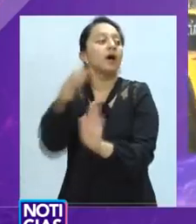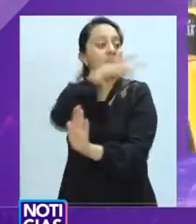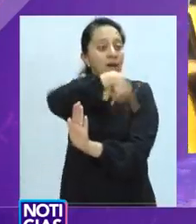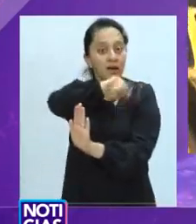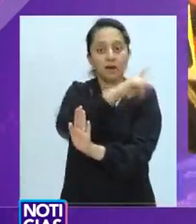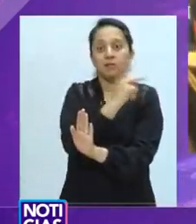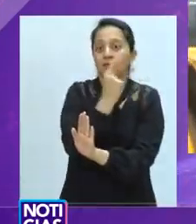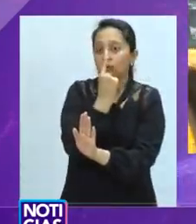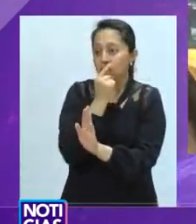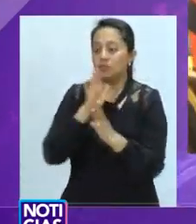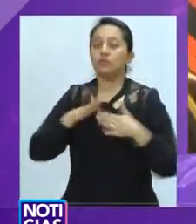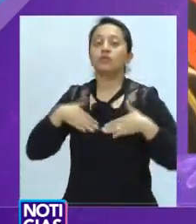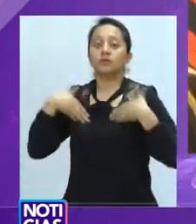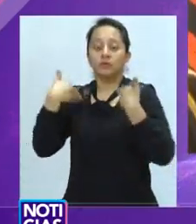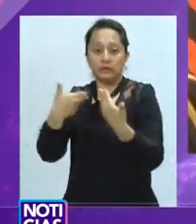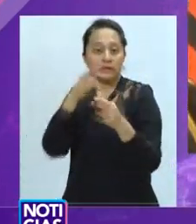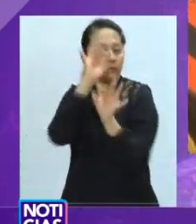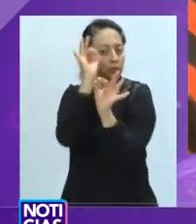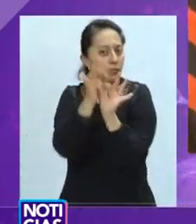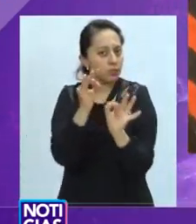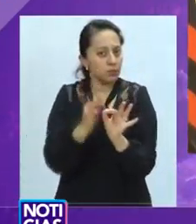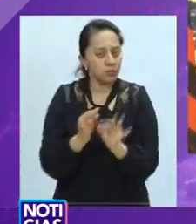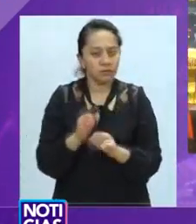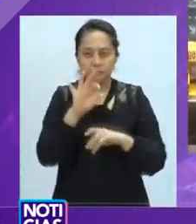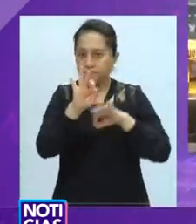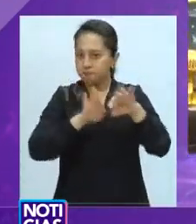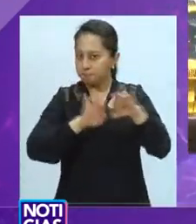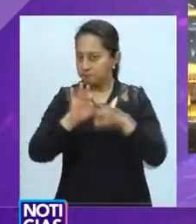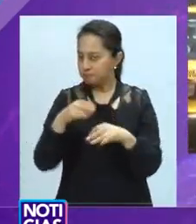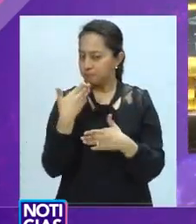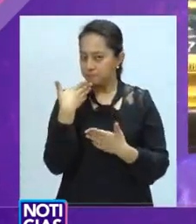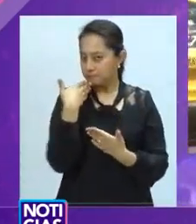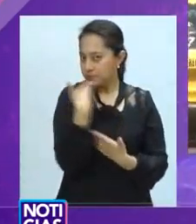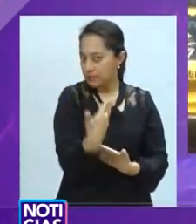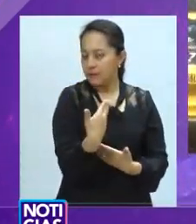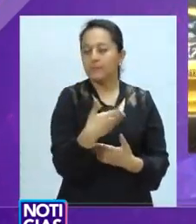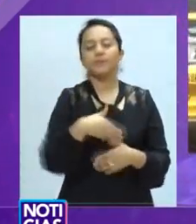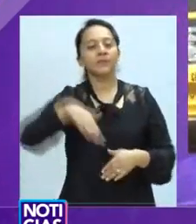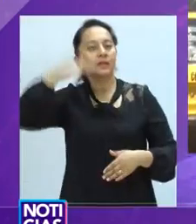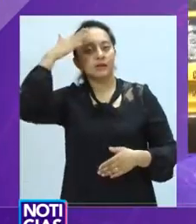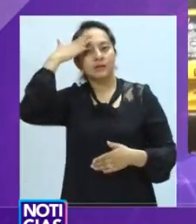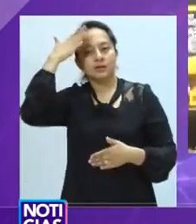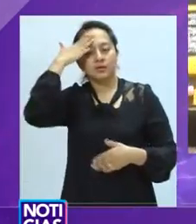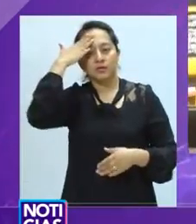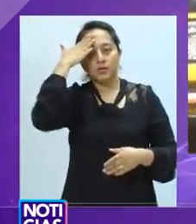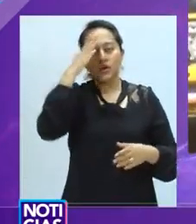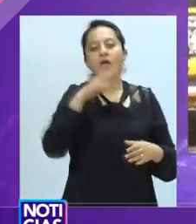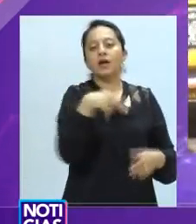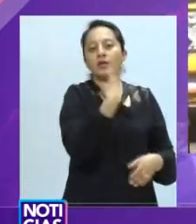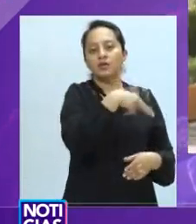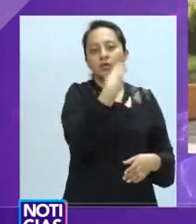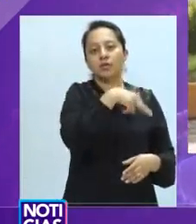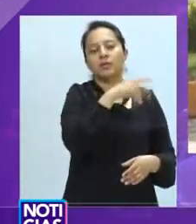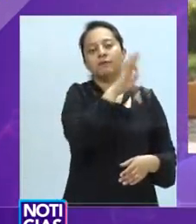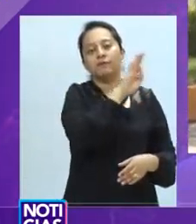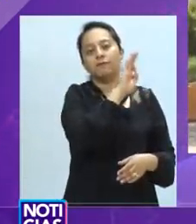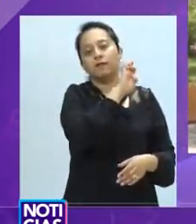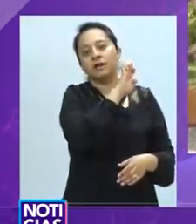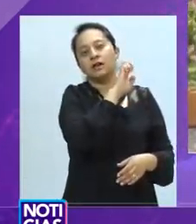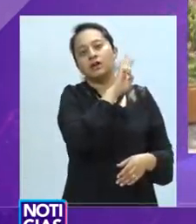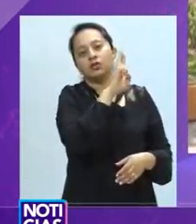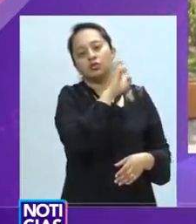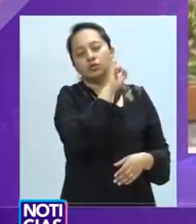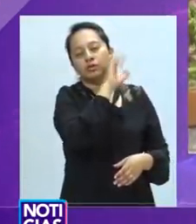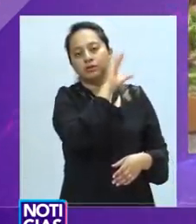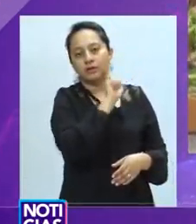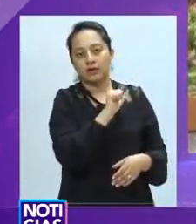de manera eficiente. El titular de la dependencia, Juan Luis Ferrusca Ortiz, señaló que él y el director de la Guardia Municipal también hicieron la